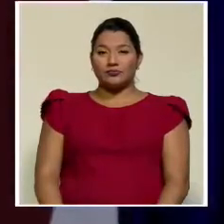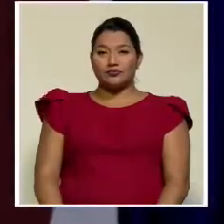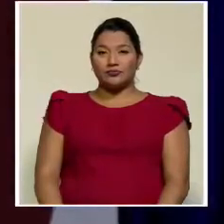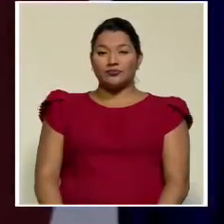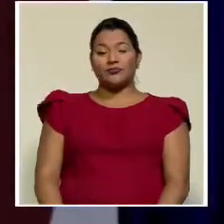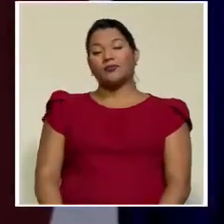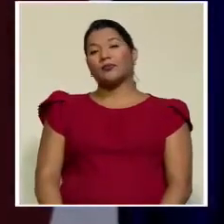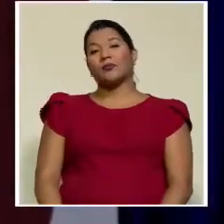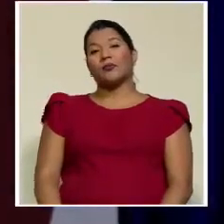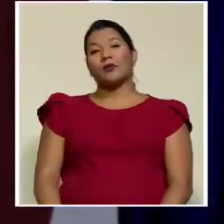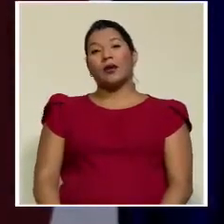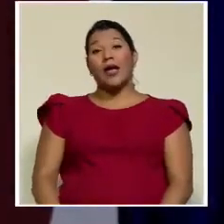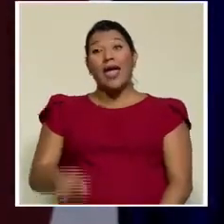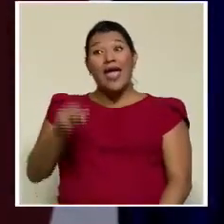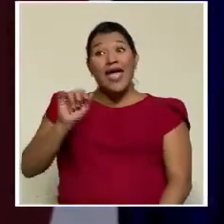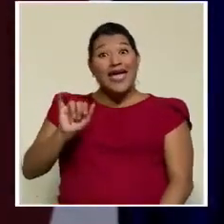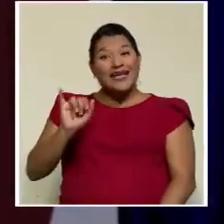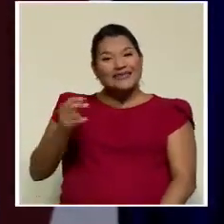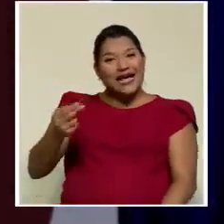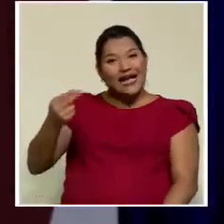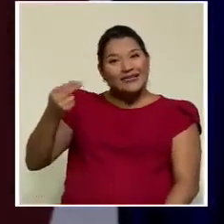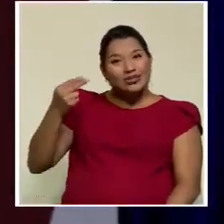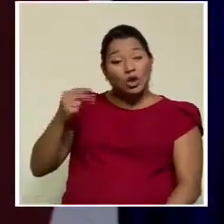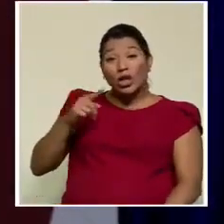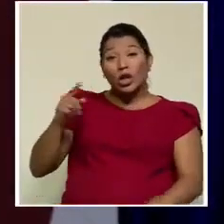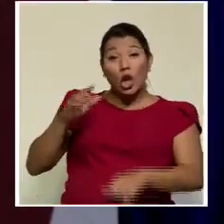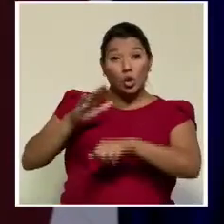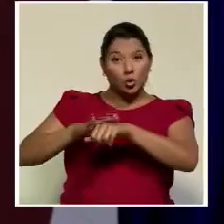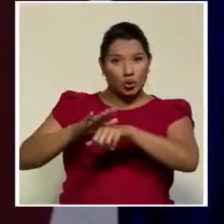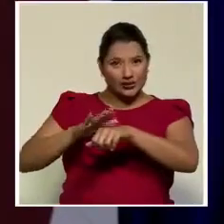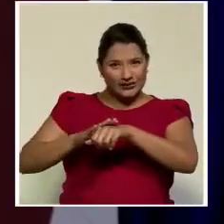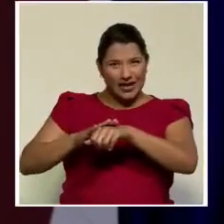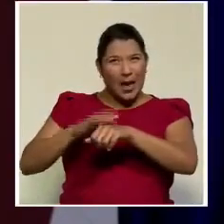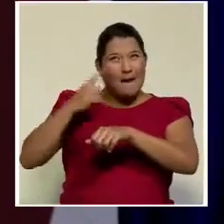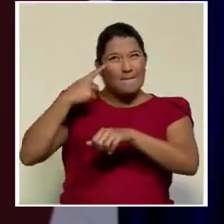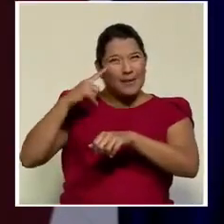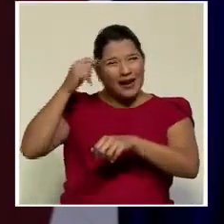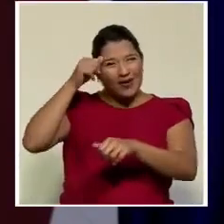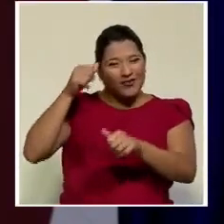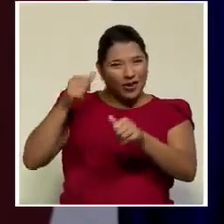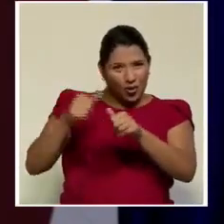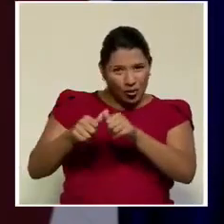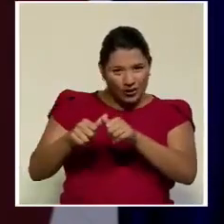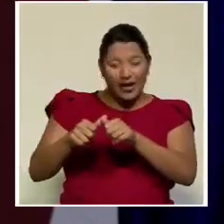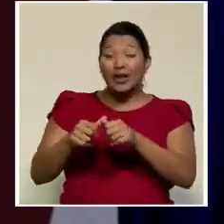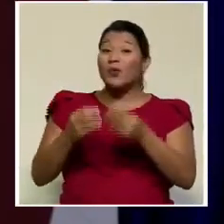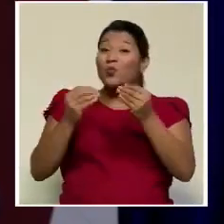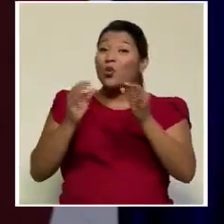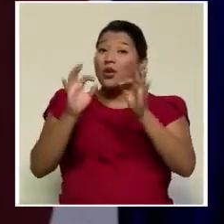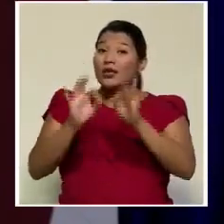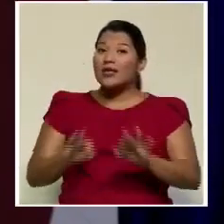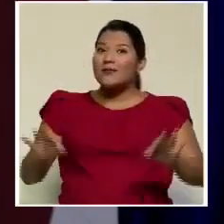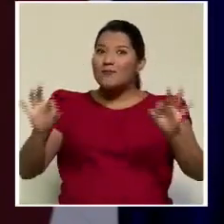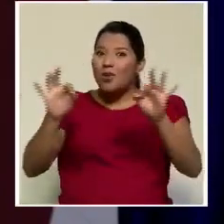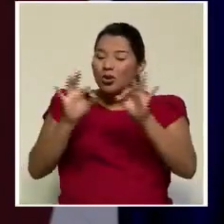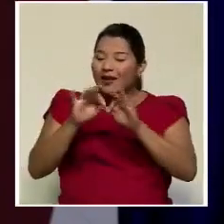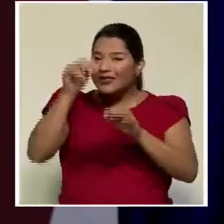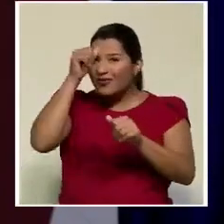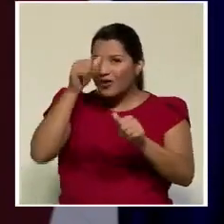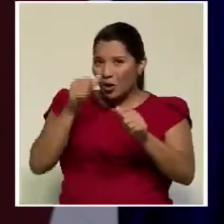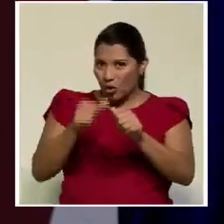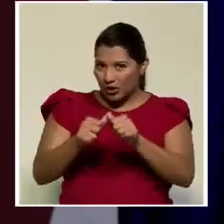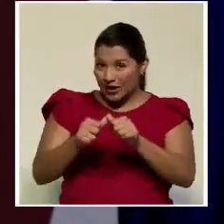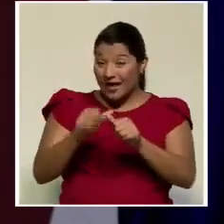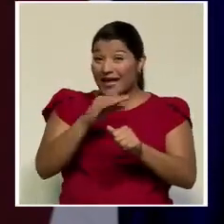El ejercicio de estas biografías no autorizadas, el ejercicio de la memoria, el valor que tiene la memoria y la